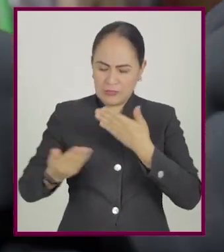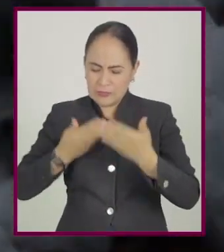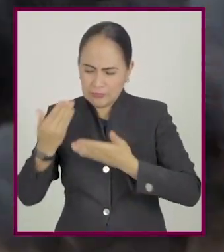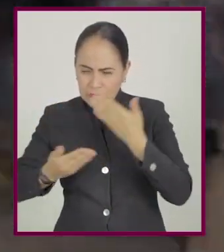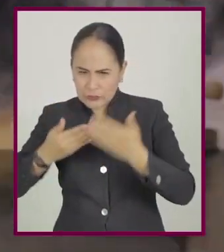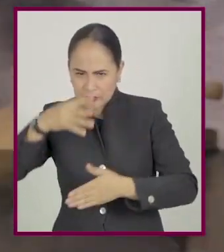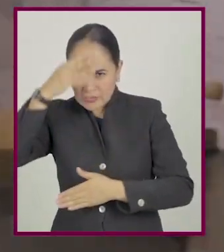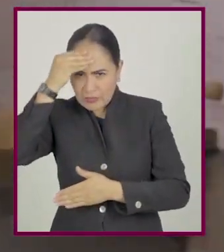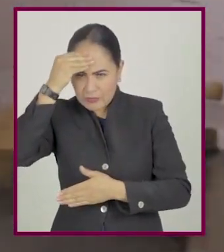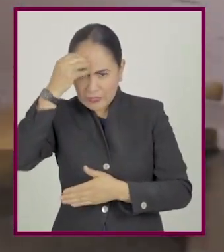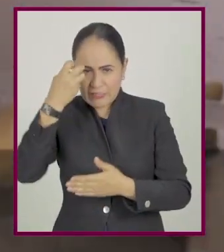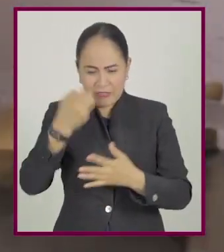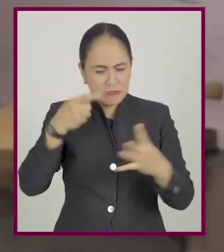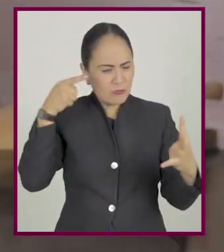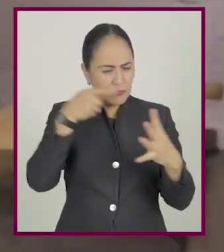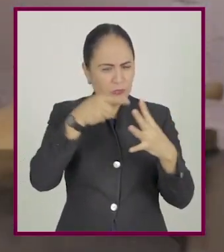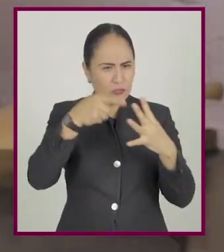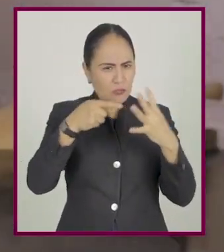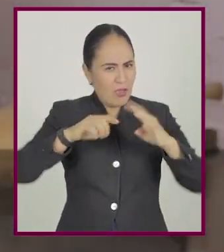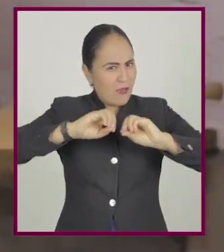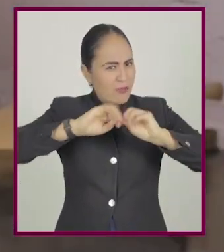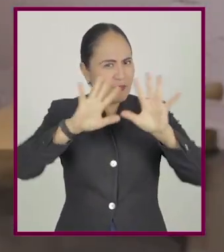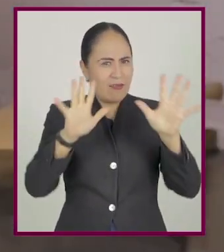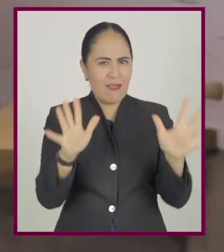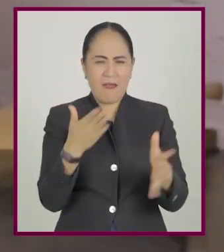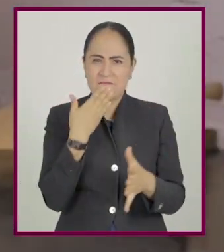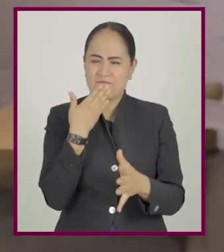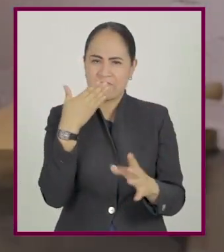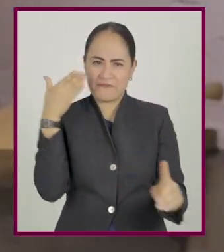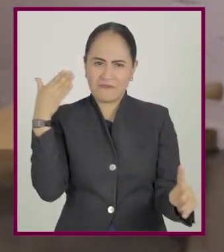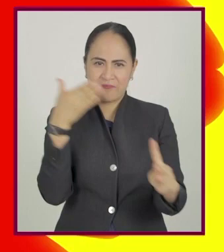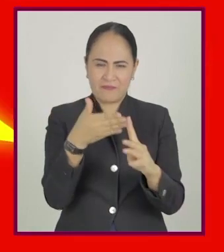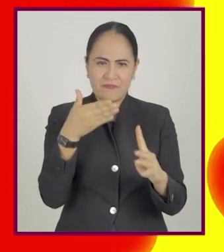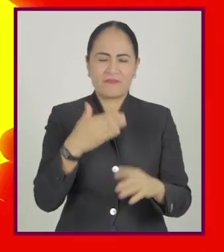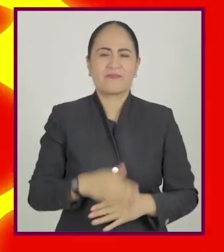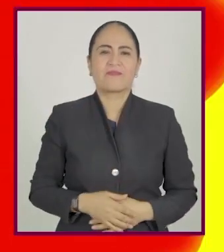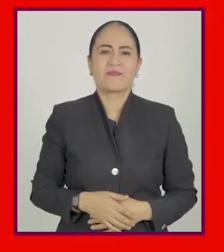Son claros, concisos y letales.